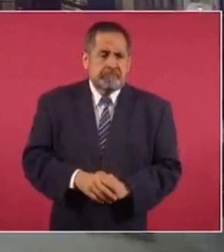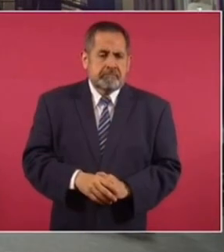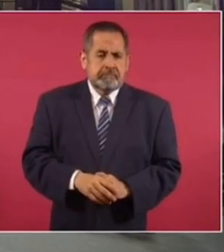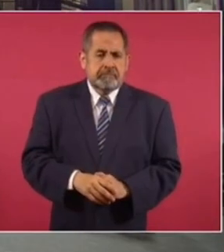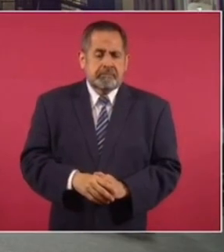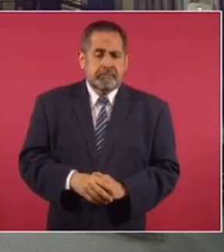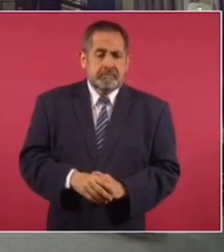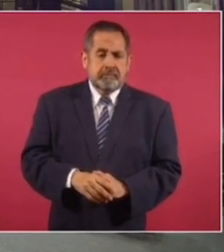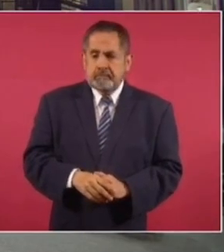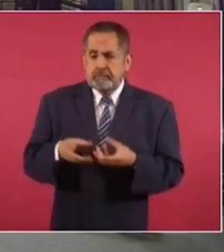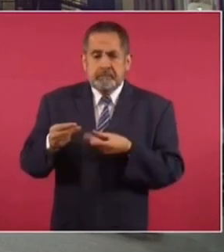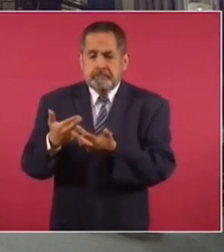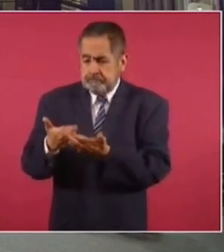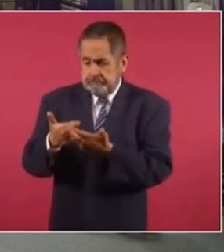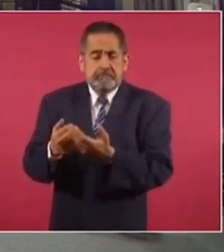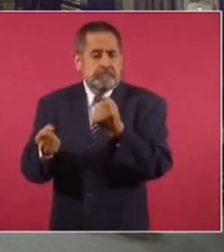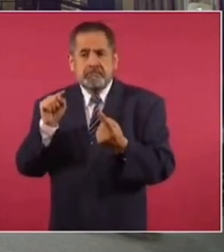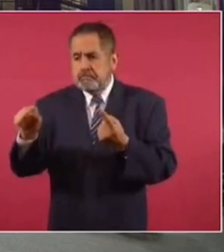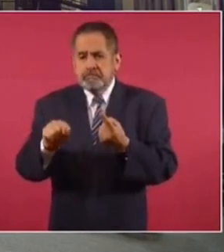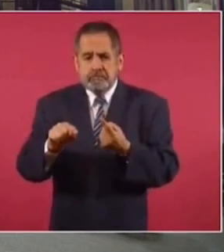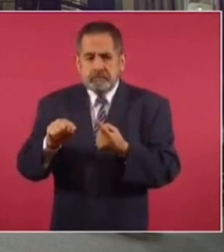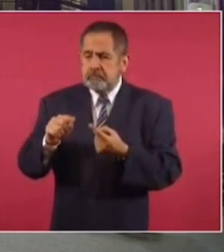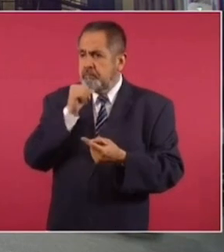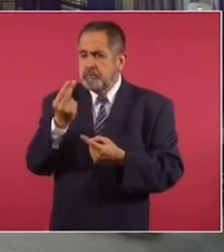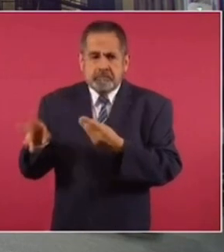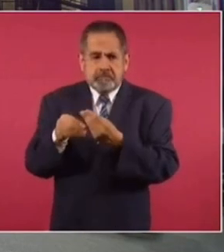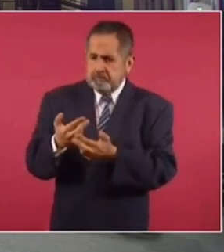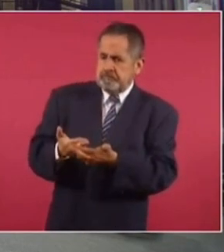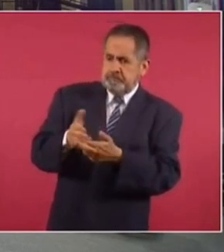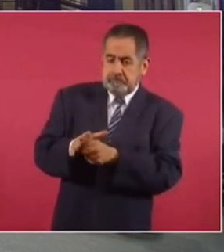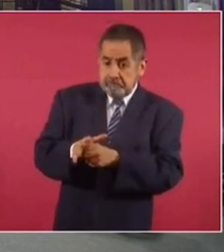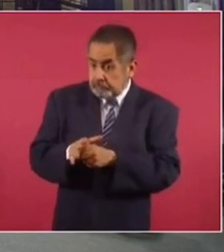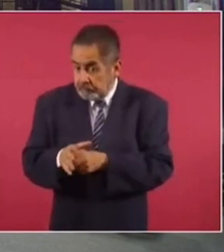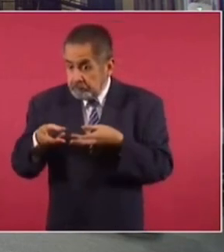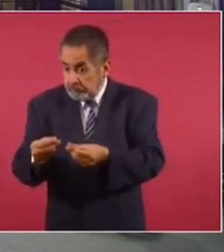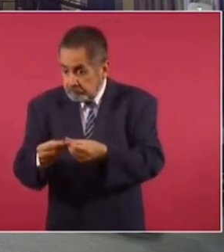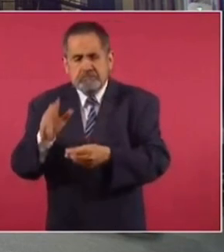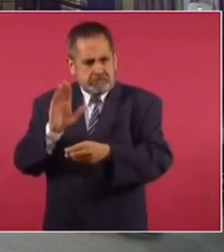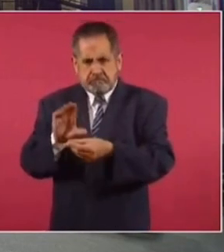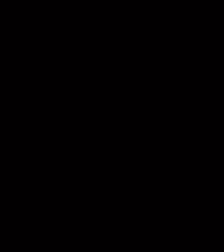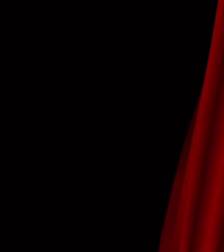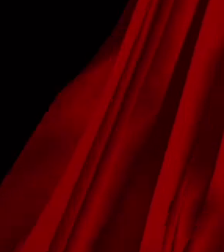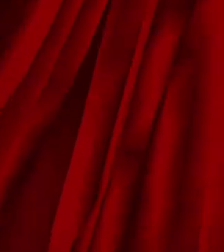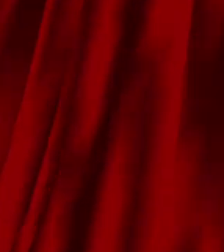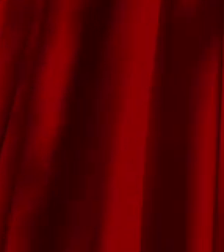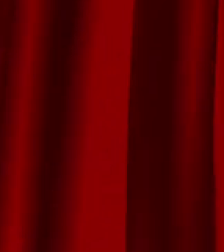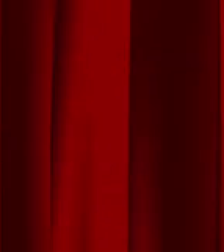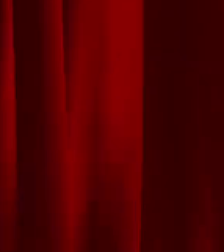porque si hay subejercicio en algunos proyectos por alguna razón, pues se llevan a cabo transferencias. Gracias. Gracias. Gracias. Gracias. Gracias